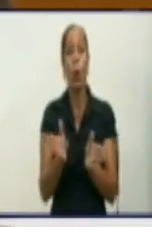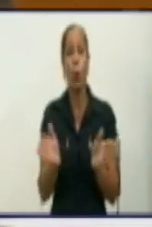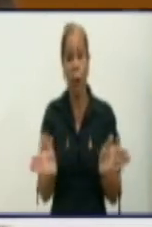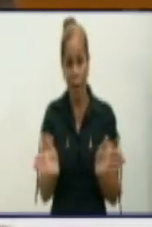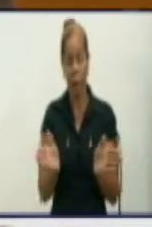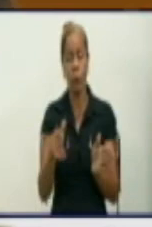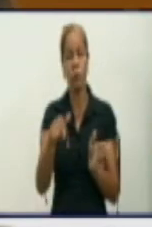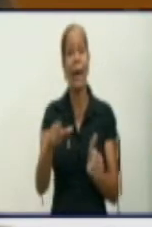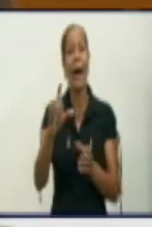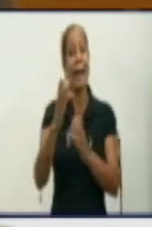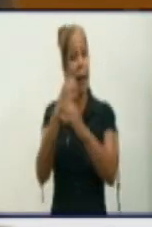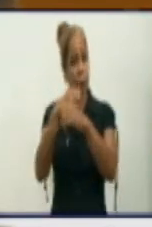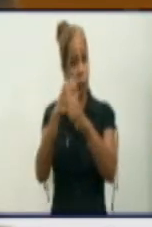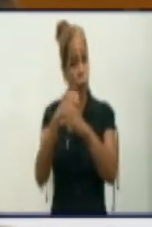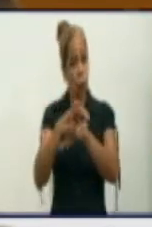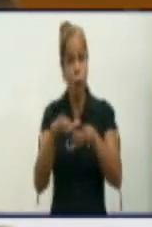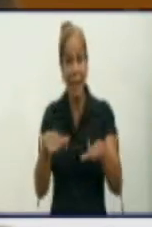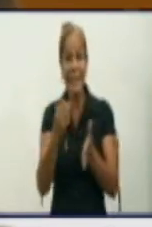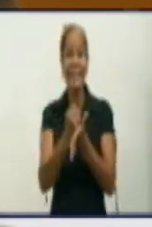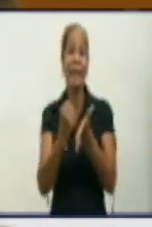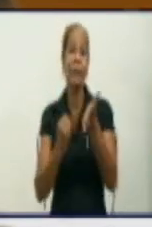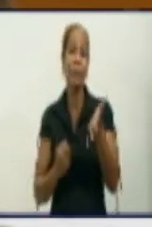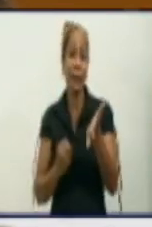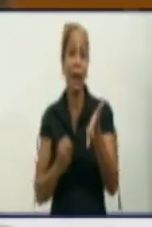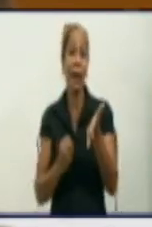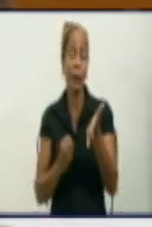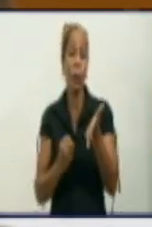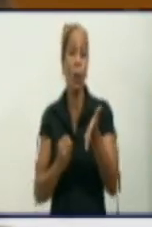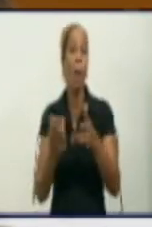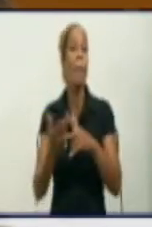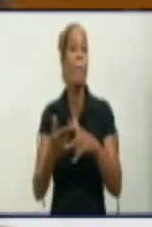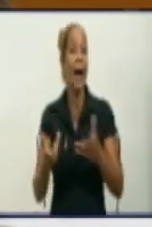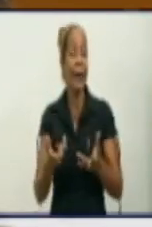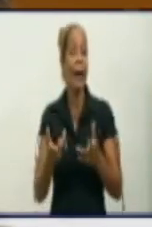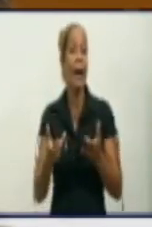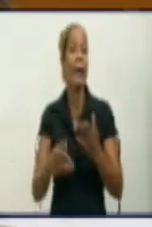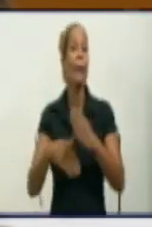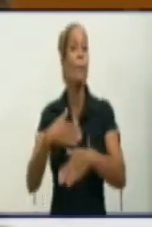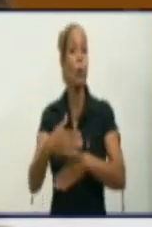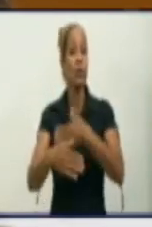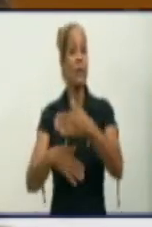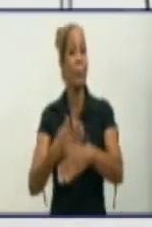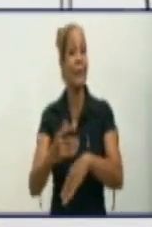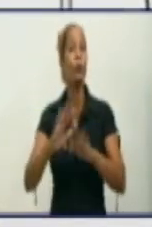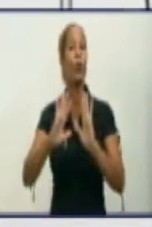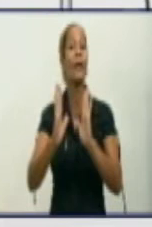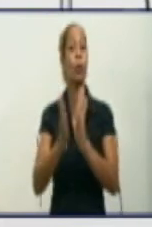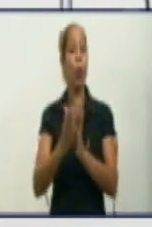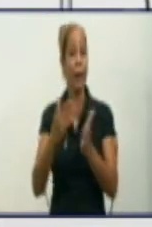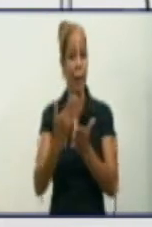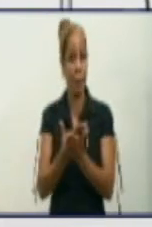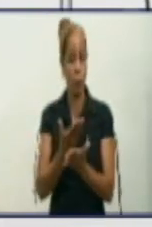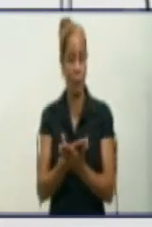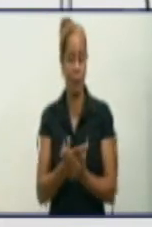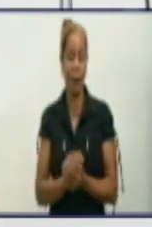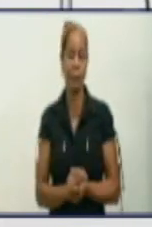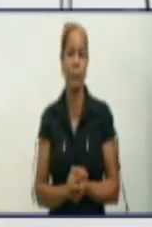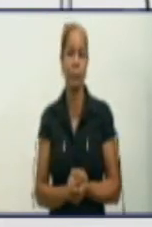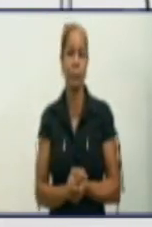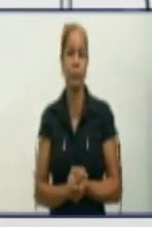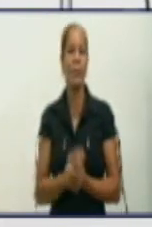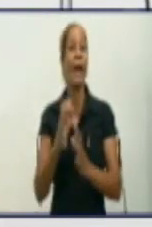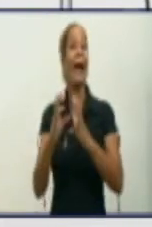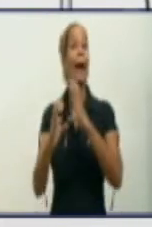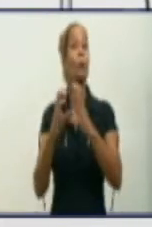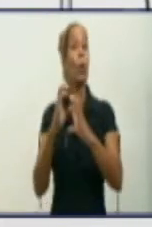oficialmente certificado ya para el procesamiento de todas las muestras. Doctora, Cautocristo, 16